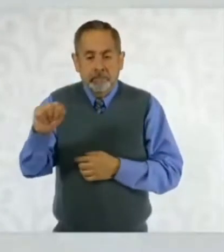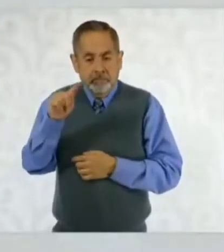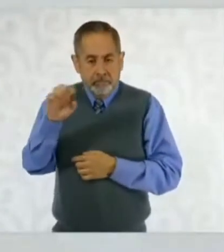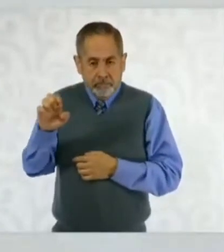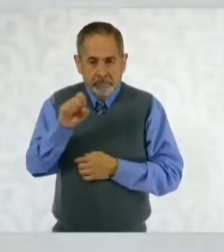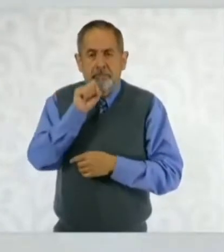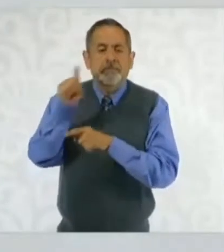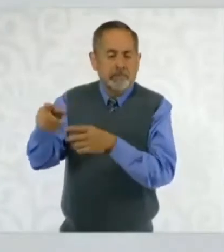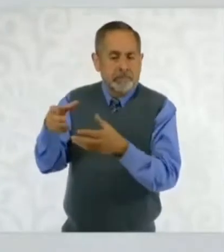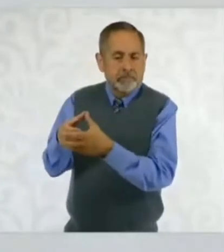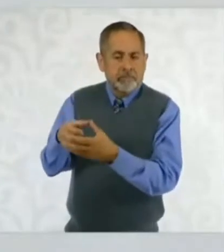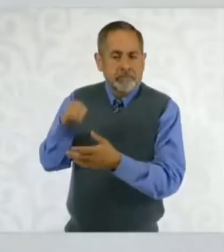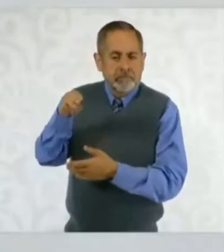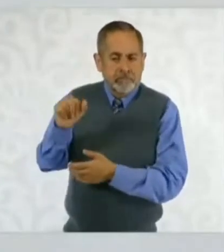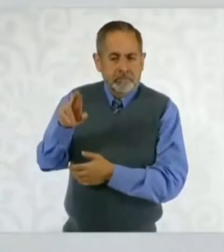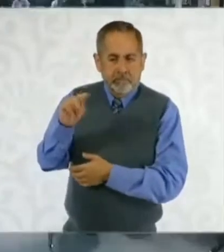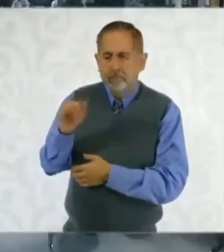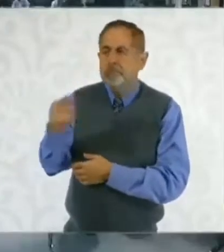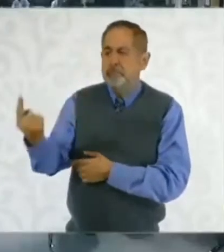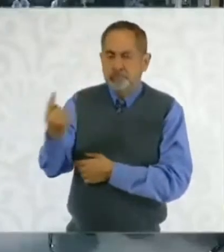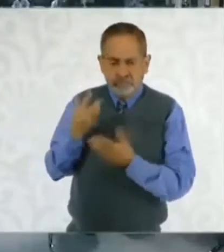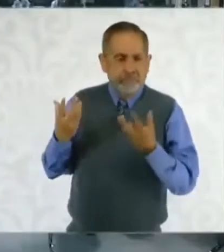apoyando en estas reuniones.